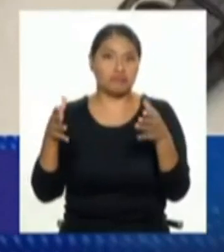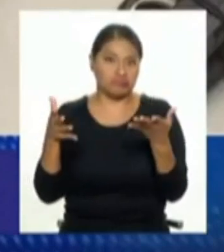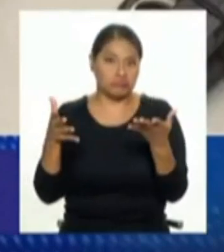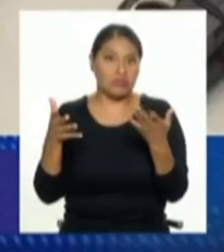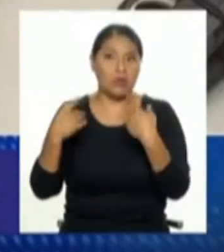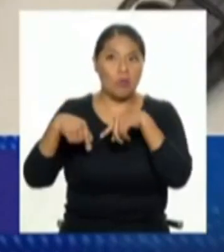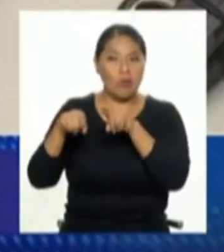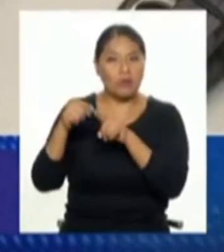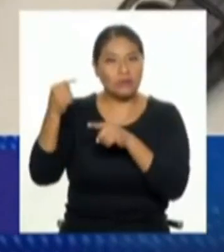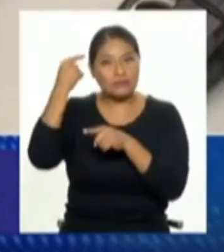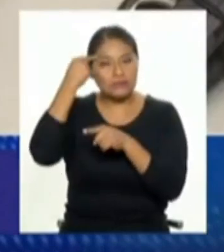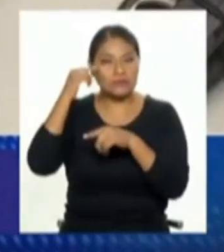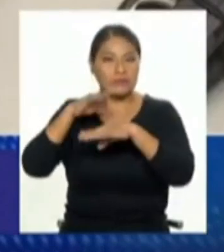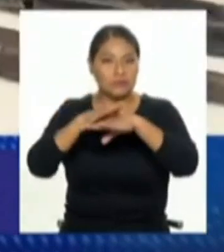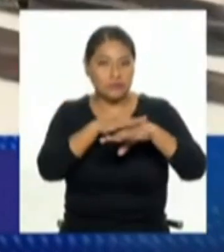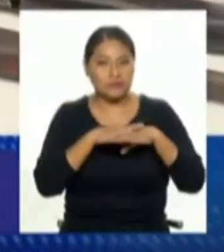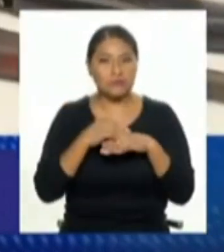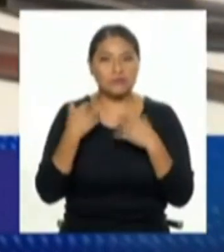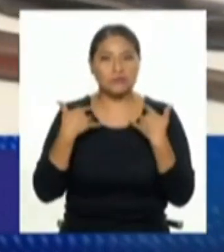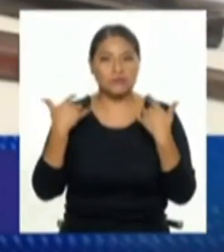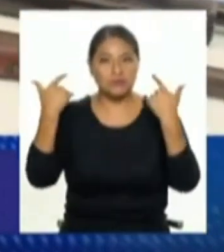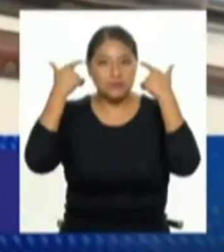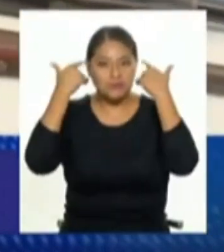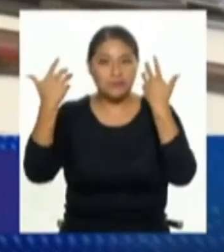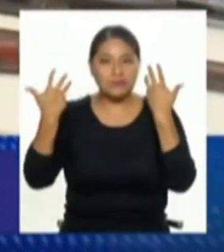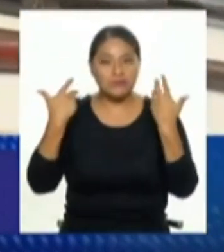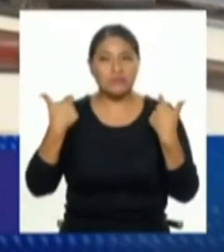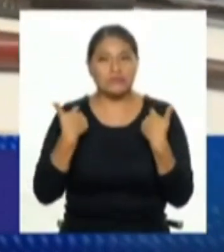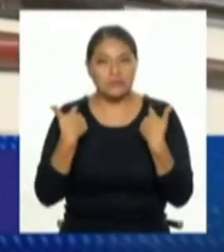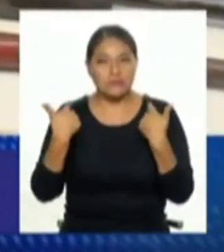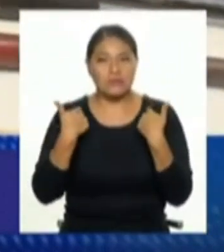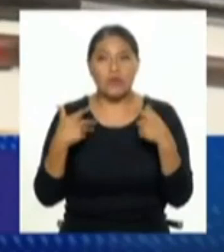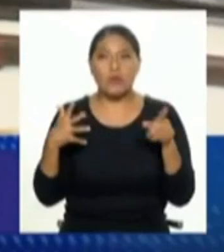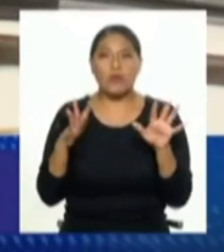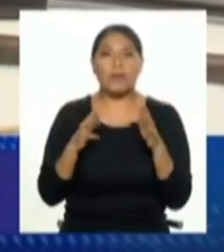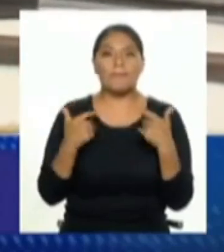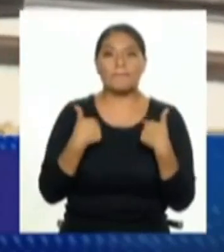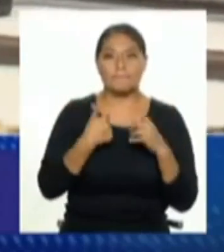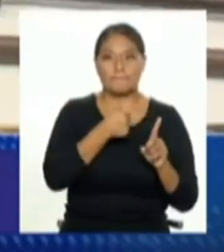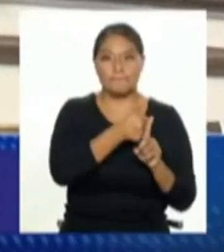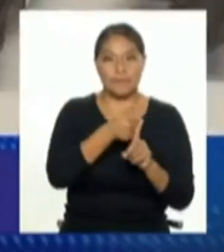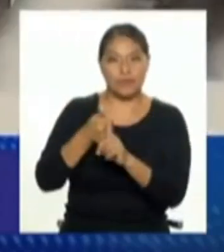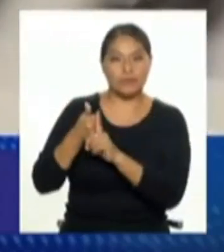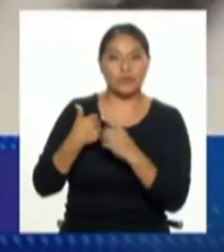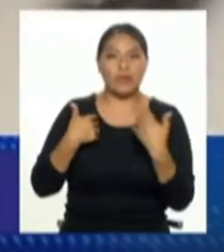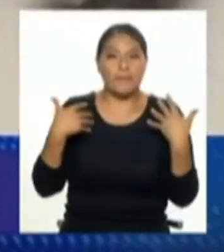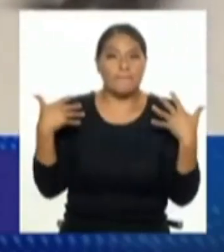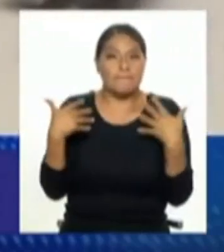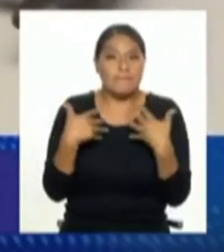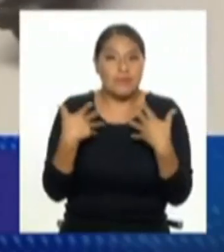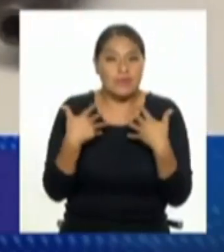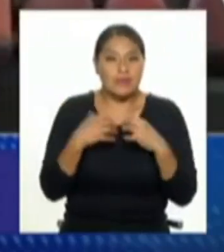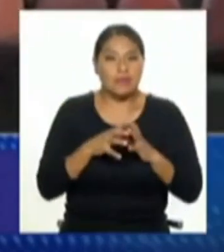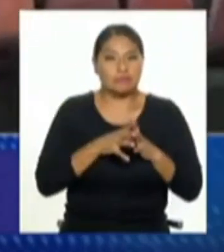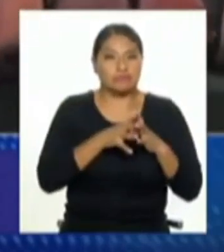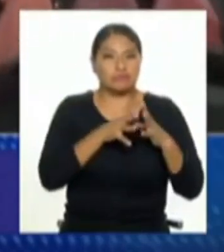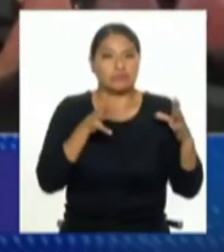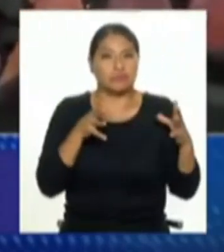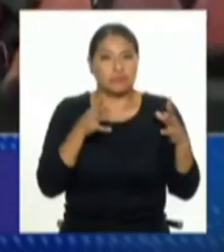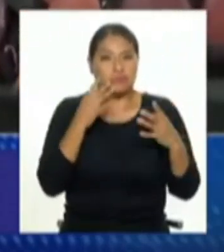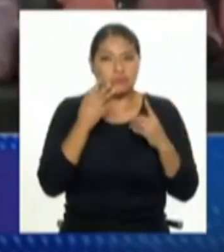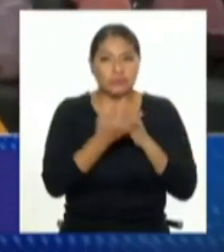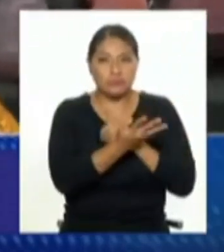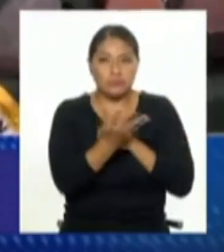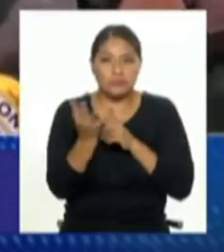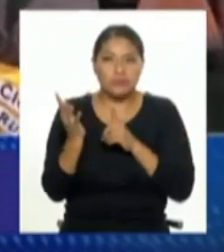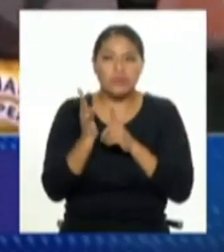y eso genera estados de alerta de tensión de irritabilidad y de miedo muchas veces más magnificados a lo que realmente